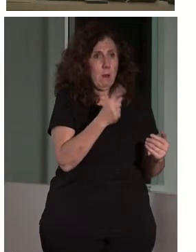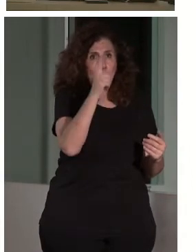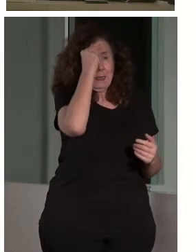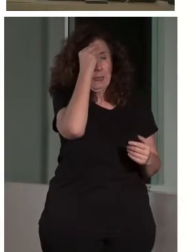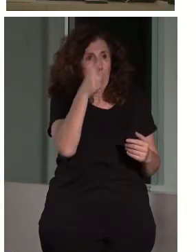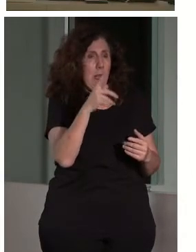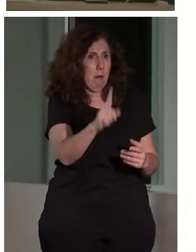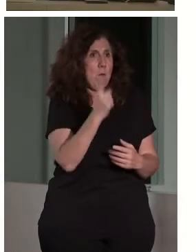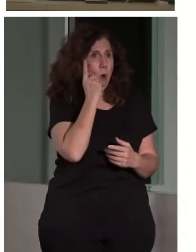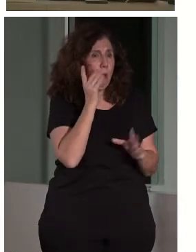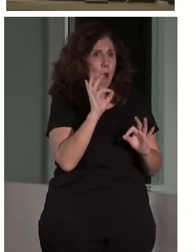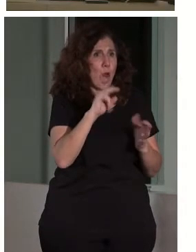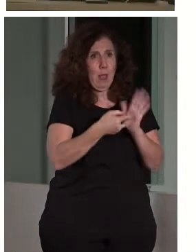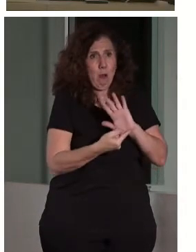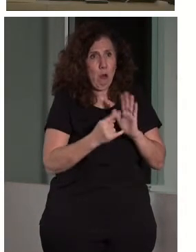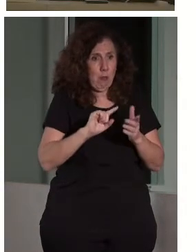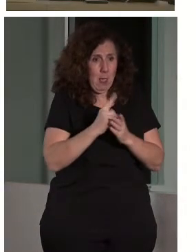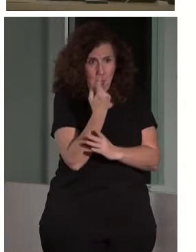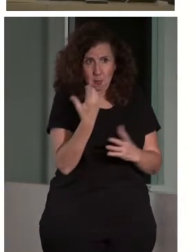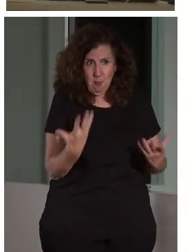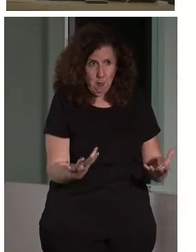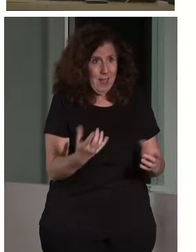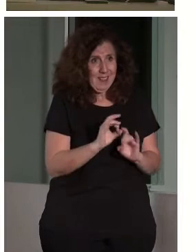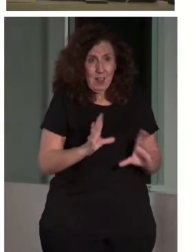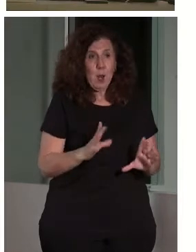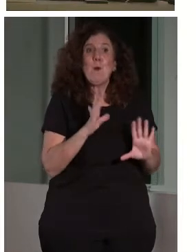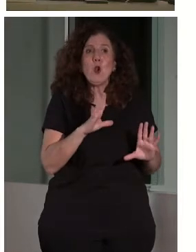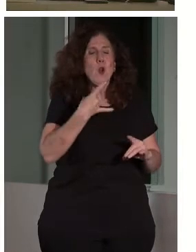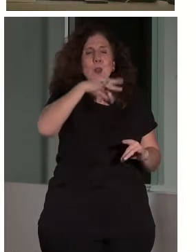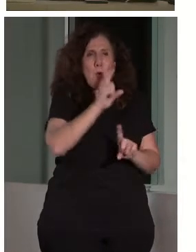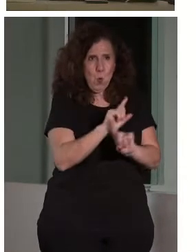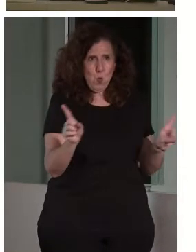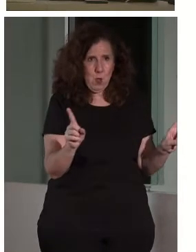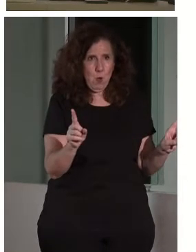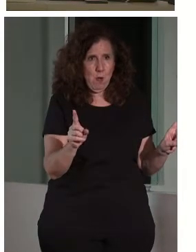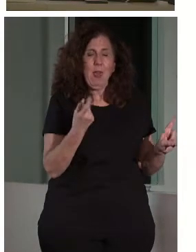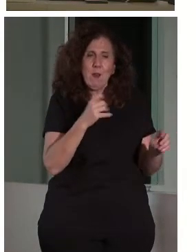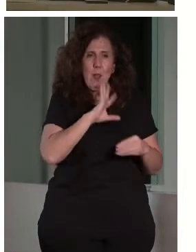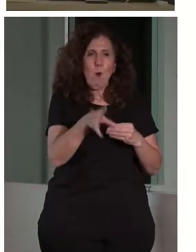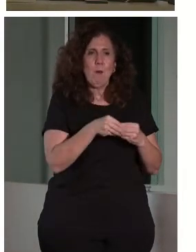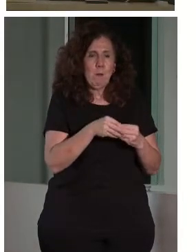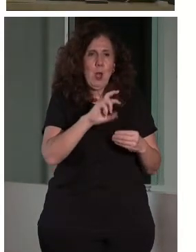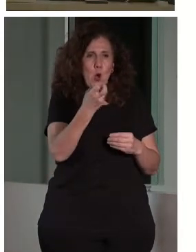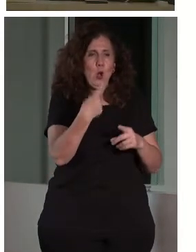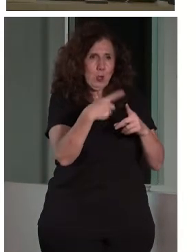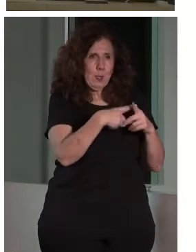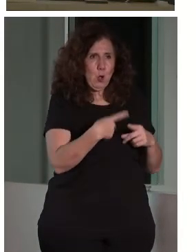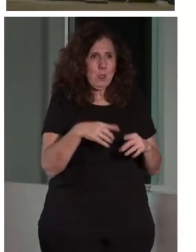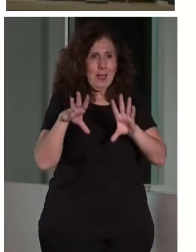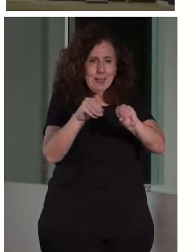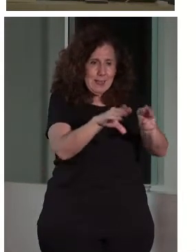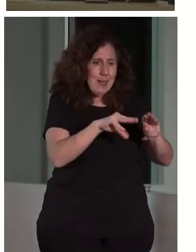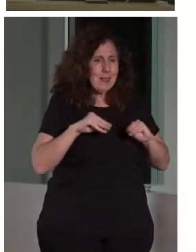la tecnología. Pero, desde luego, no es la panacea. Hay que complementarla con cuestiones físicas también, táctiles.